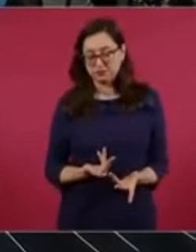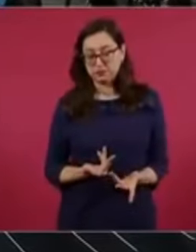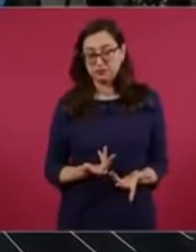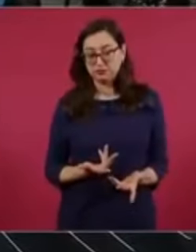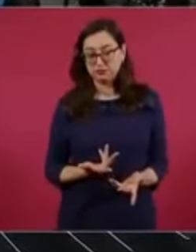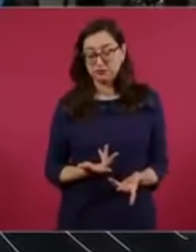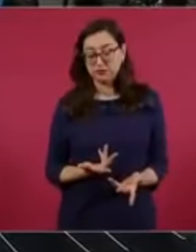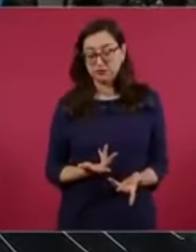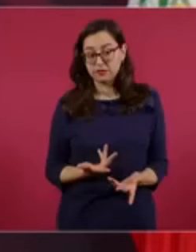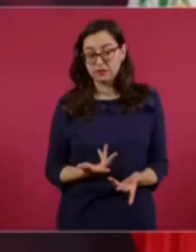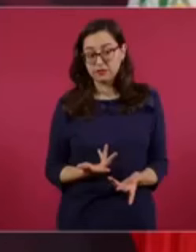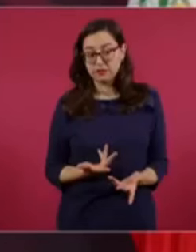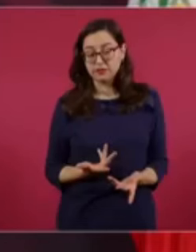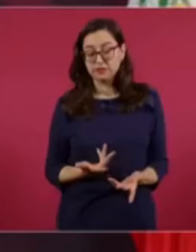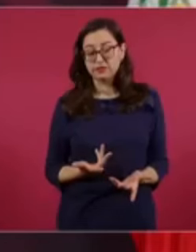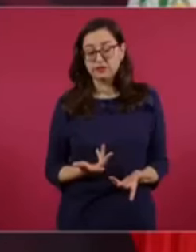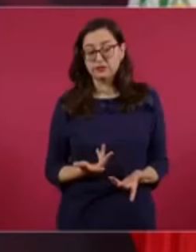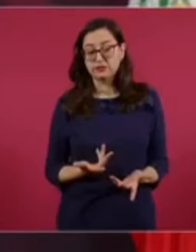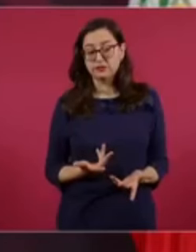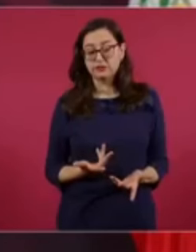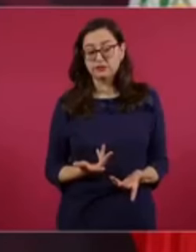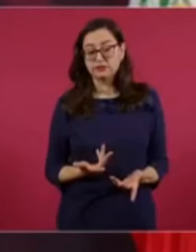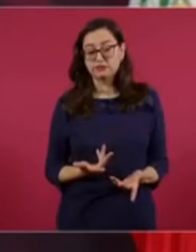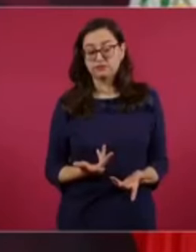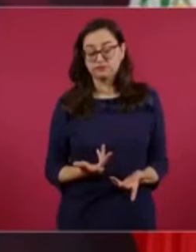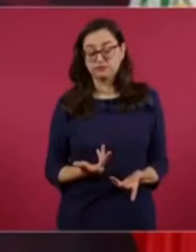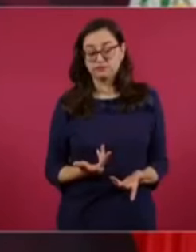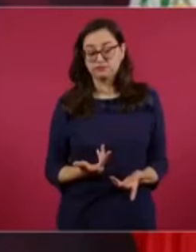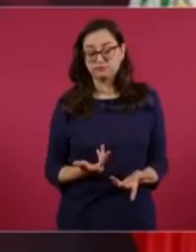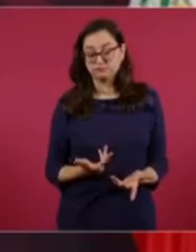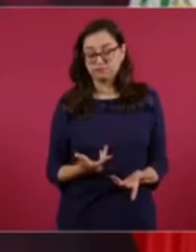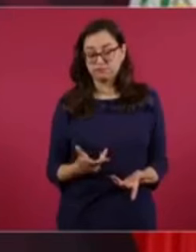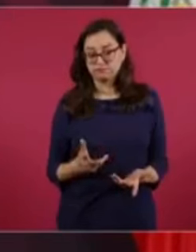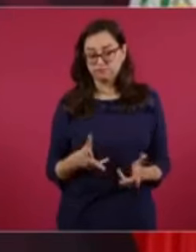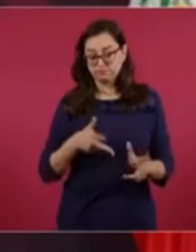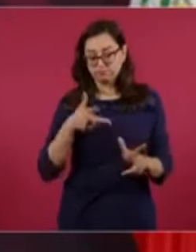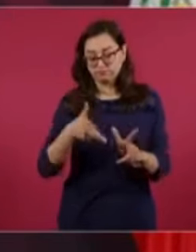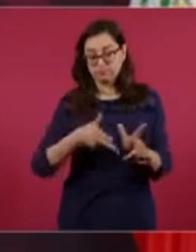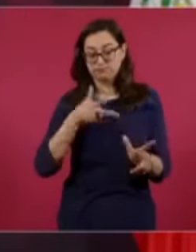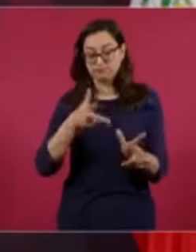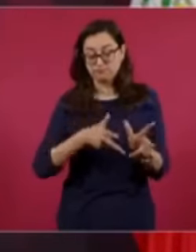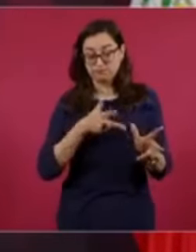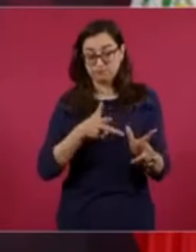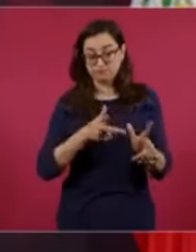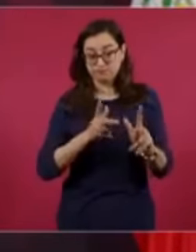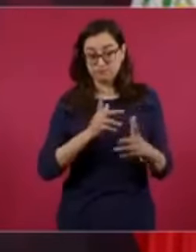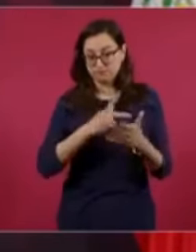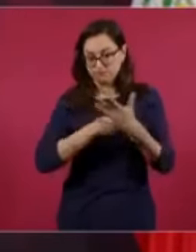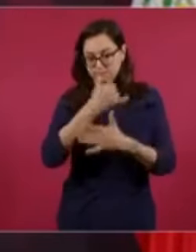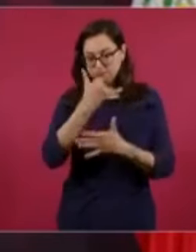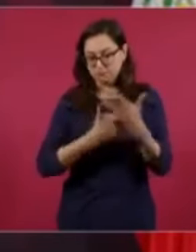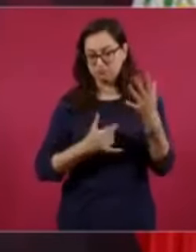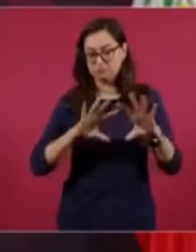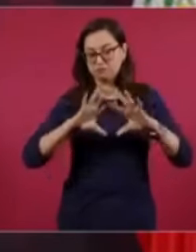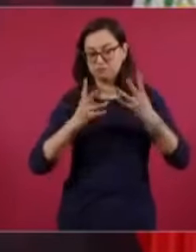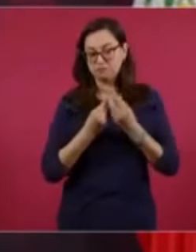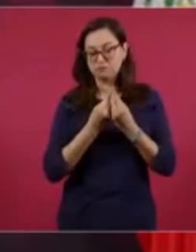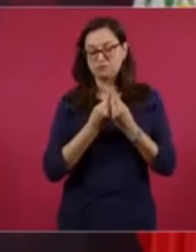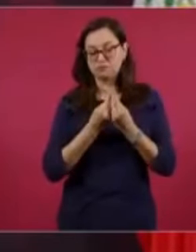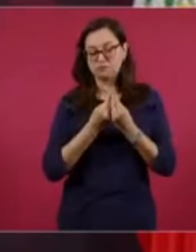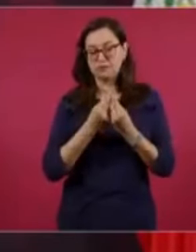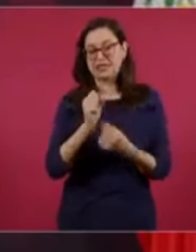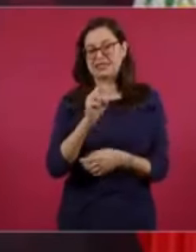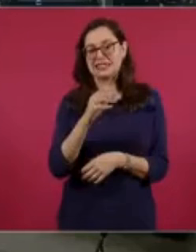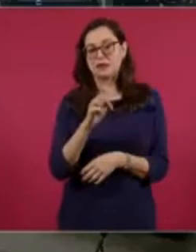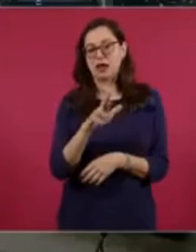tiene. Este proyecto ha estado a cargo de la Secretaría de Marina